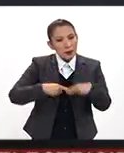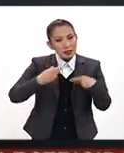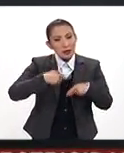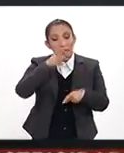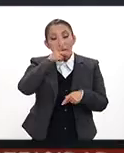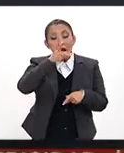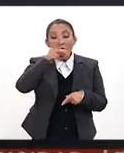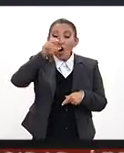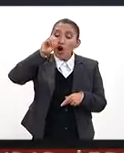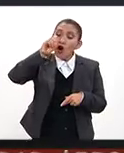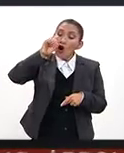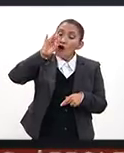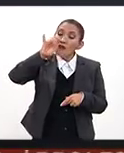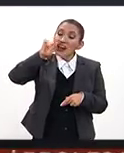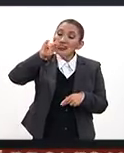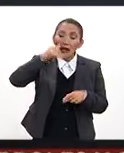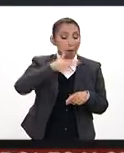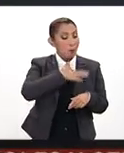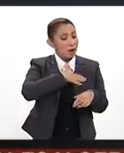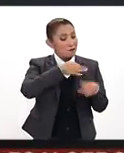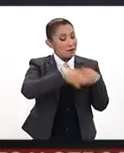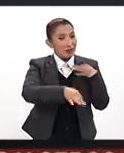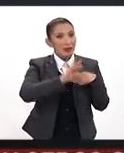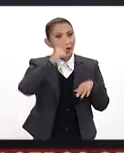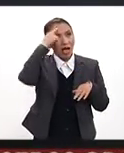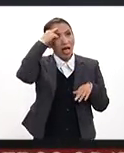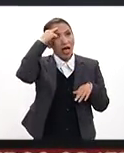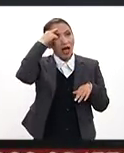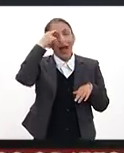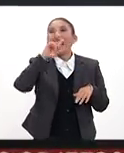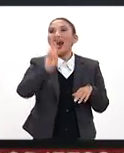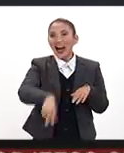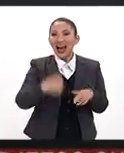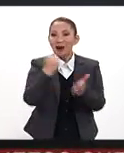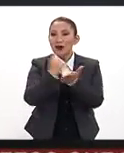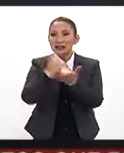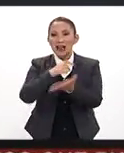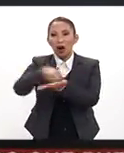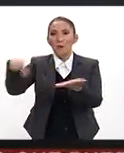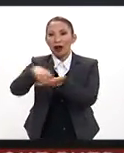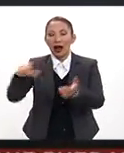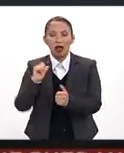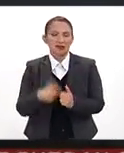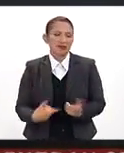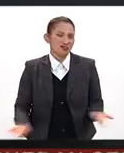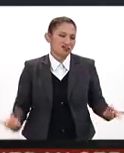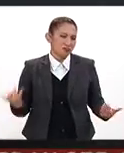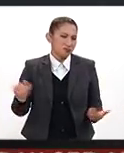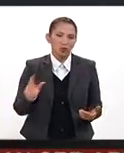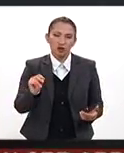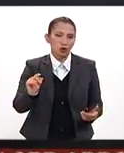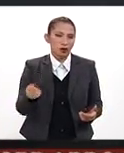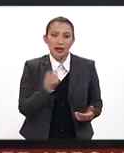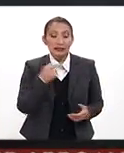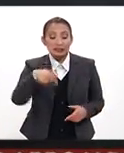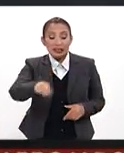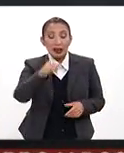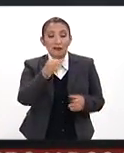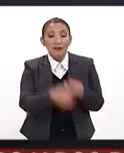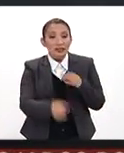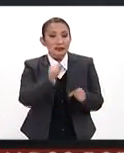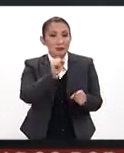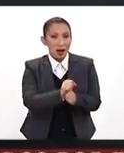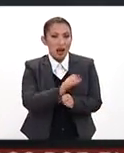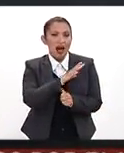las palabras oferta y las palabras buen fin ya se volvieron sinónimo de a fuerza tengo que comprar algo. Y eso no es así. Este fin de semana